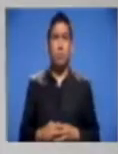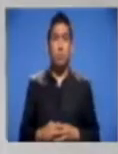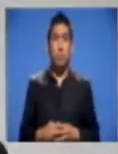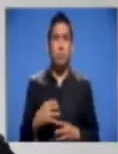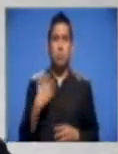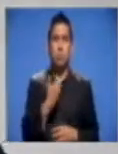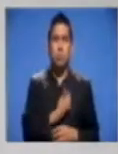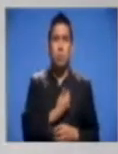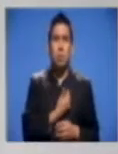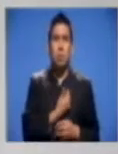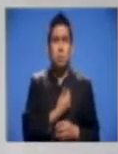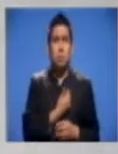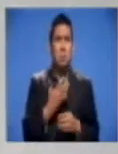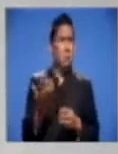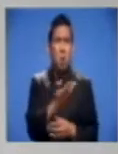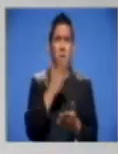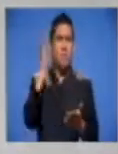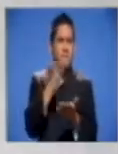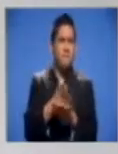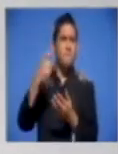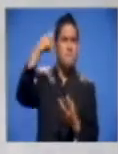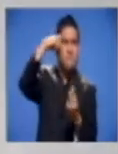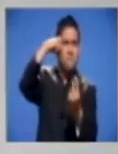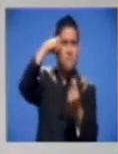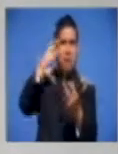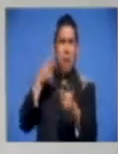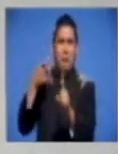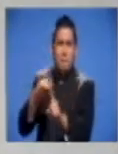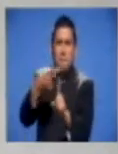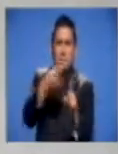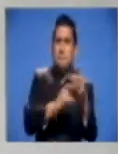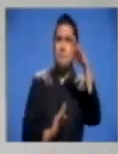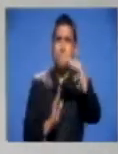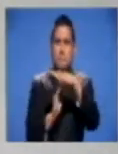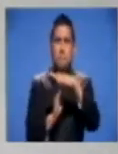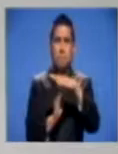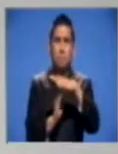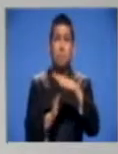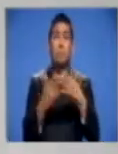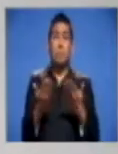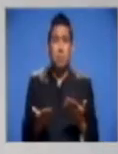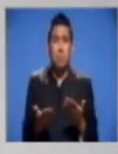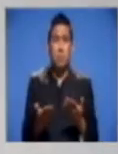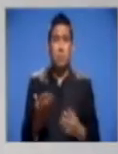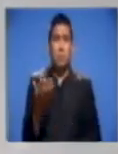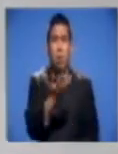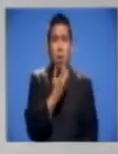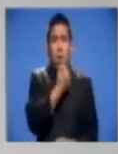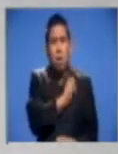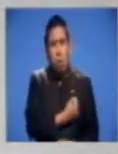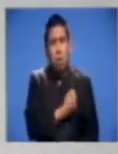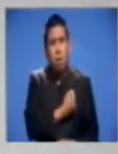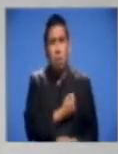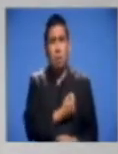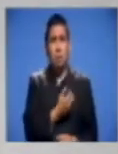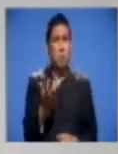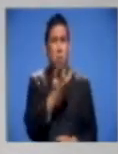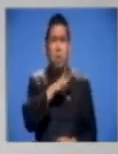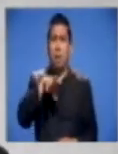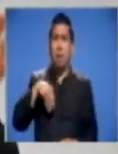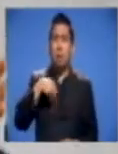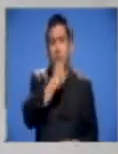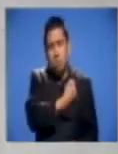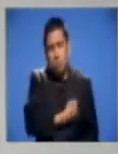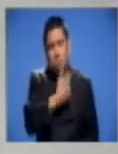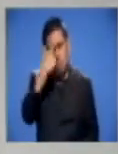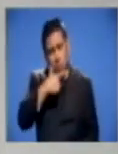erradicando las extorsiones y los asesinatos porque el dolor y el luto de nuestra familia